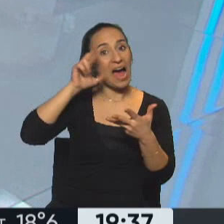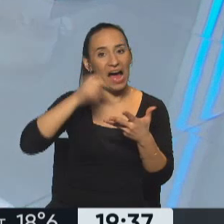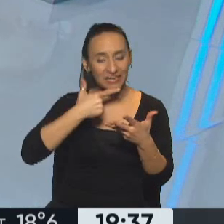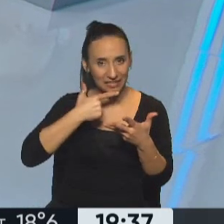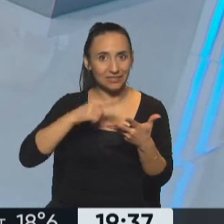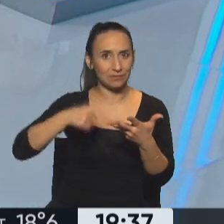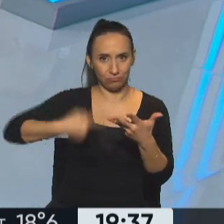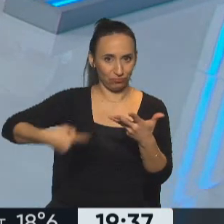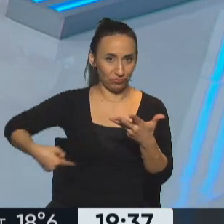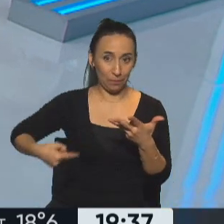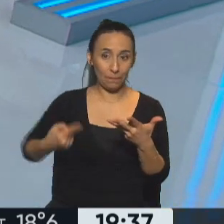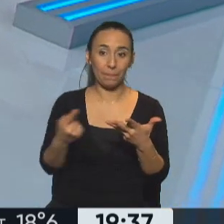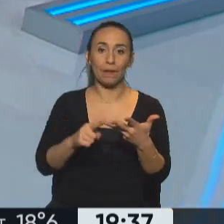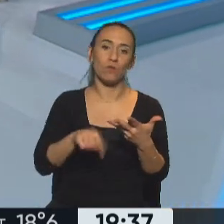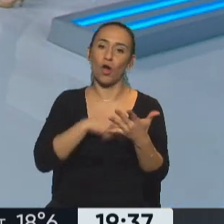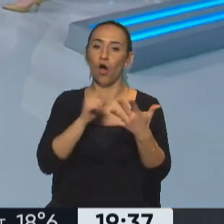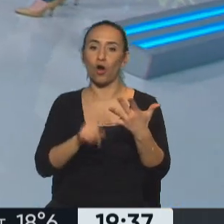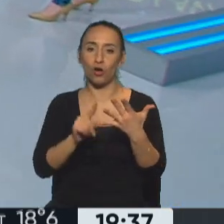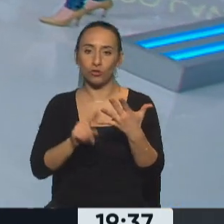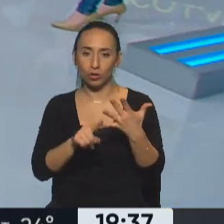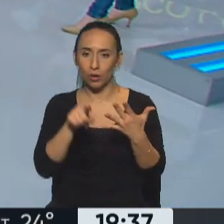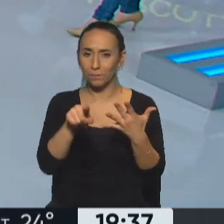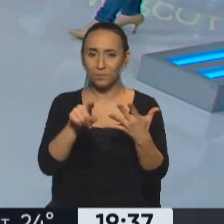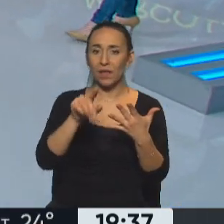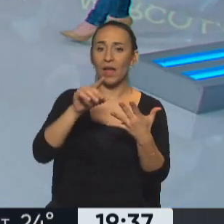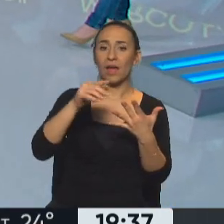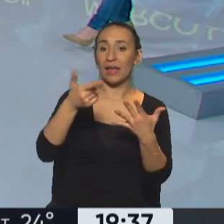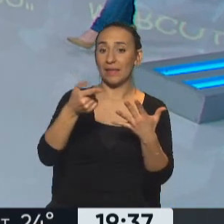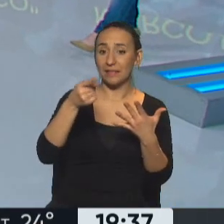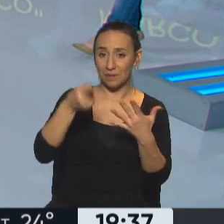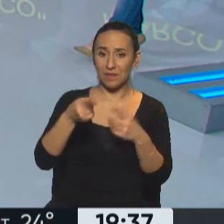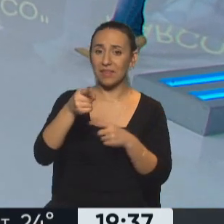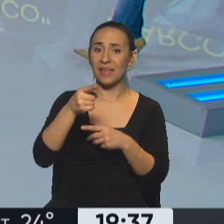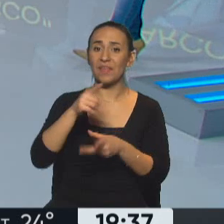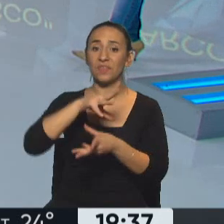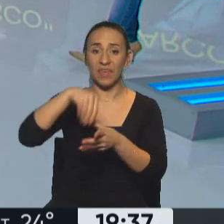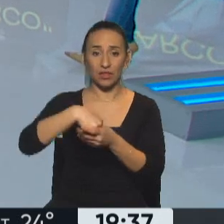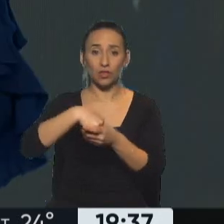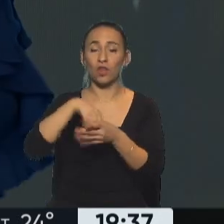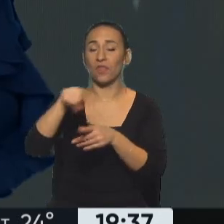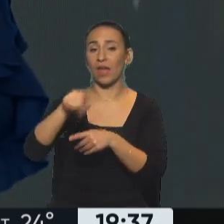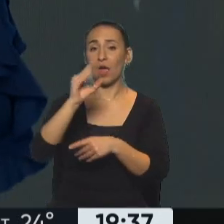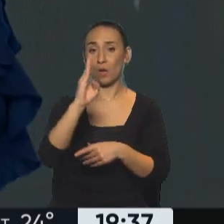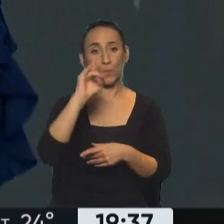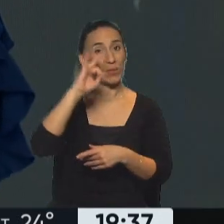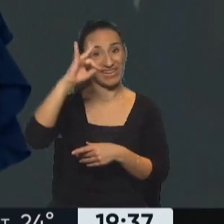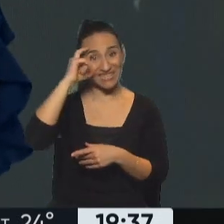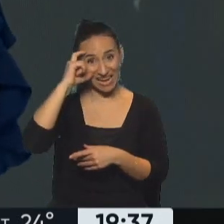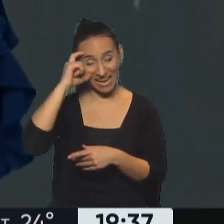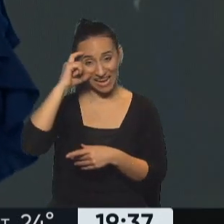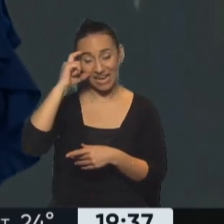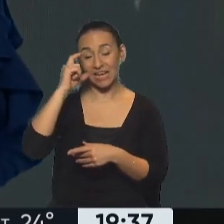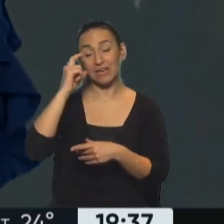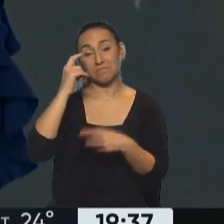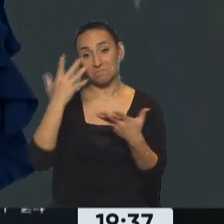de cautelares. Bueno, el Baco Mendigura lo conocemos. Conocidísimo también. Hoy hoy está en el Vice. Hoy está en el Vice, en el Banco de Inversión y Comercio Exterior. Bueno,